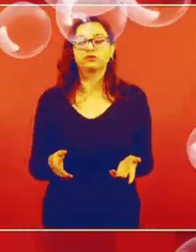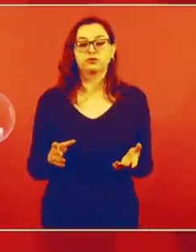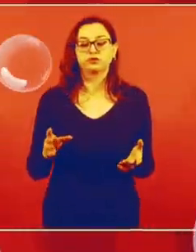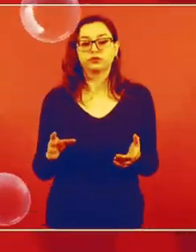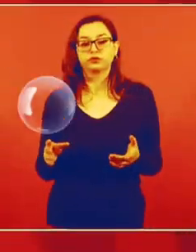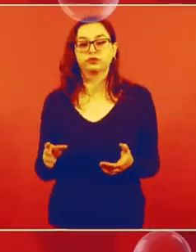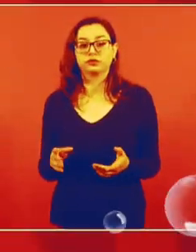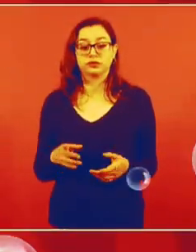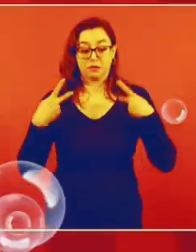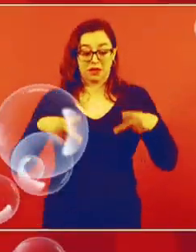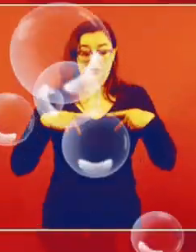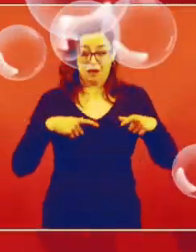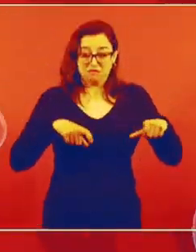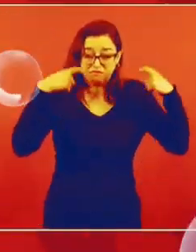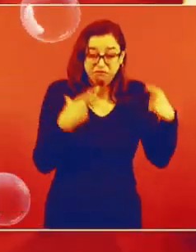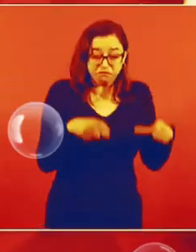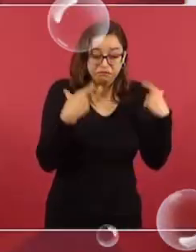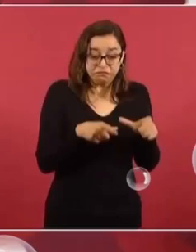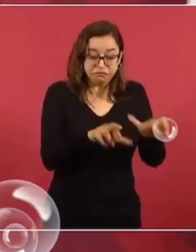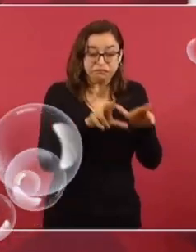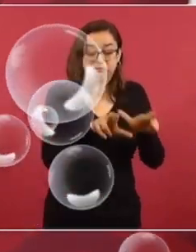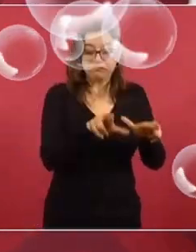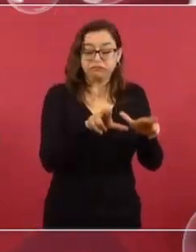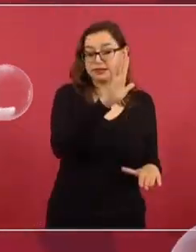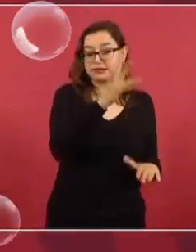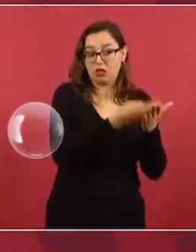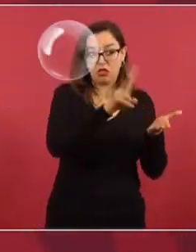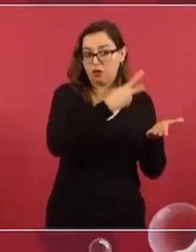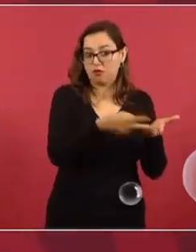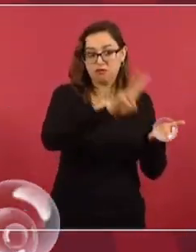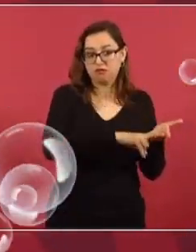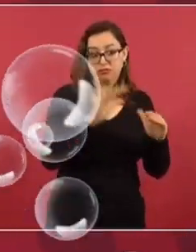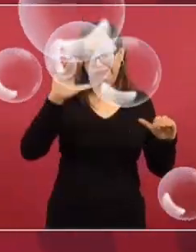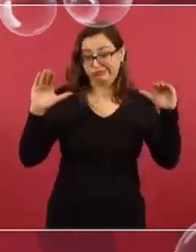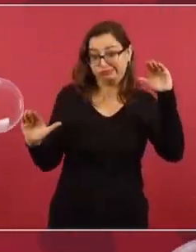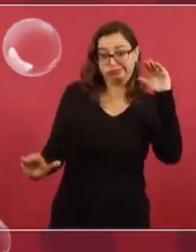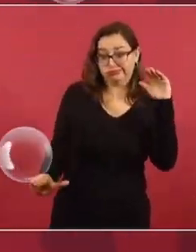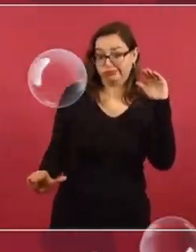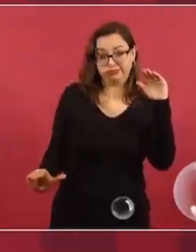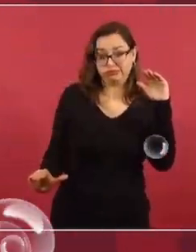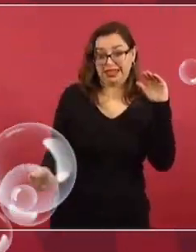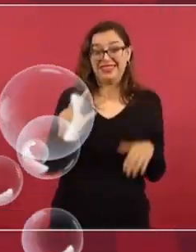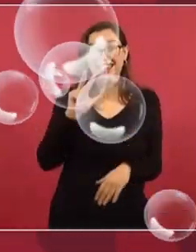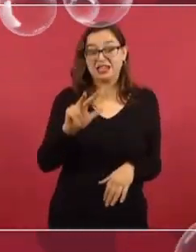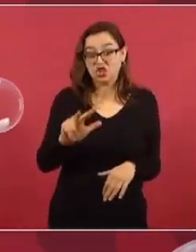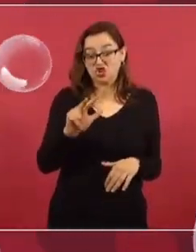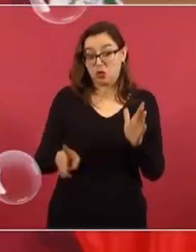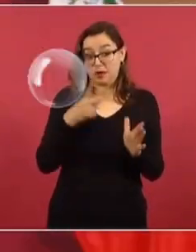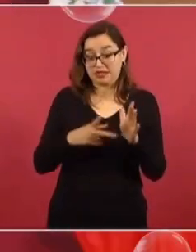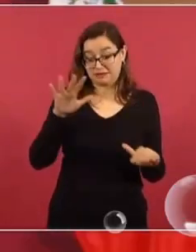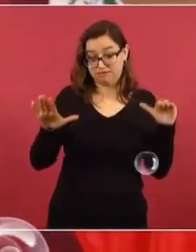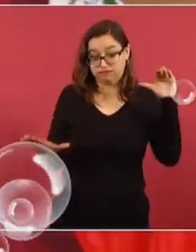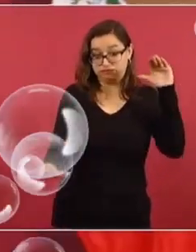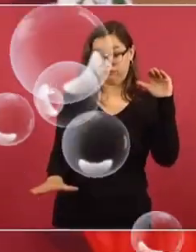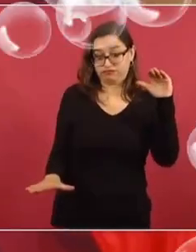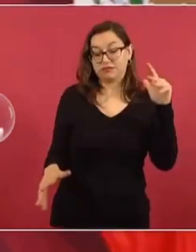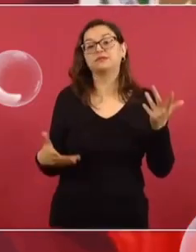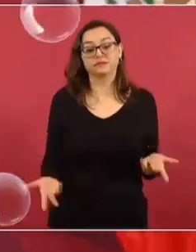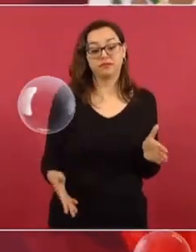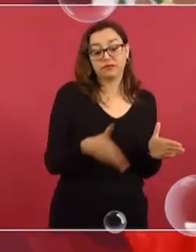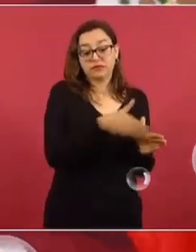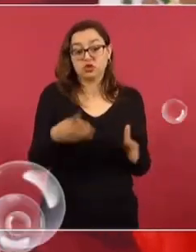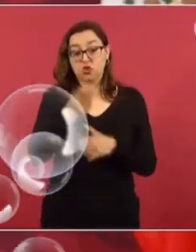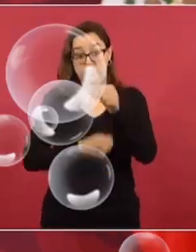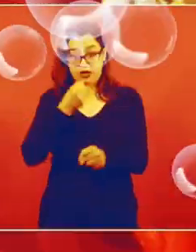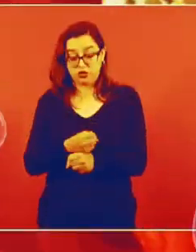tenían 18 veces más que los pobres, en promedio. Y en el 20, ya estando nosotros, a pesar de la